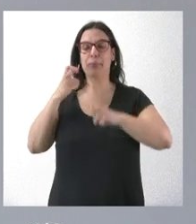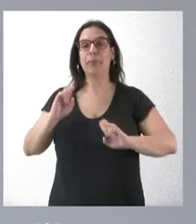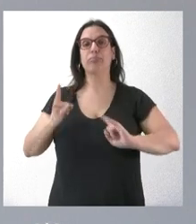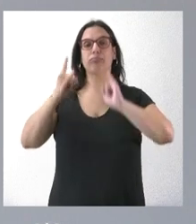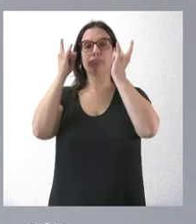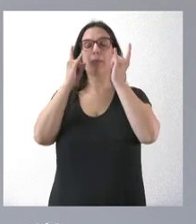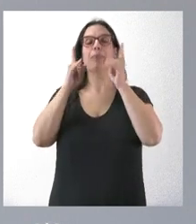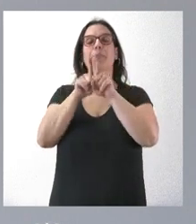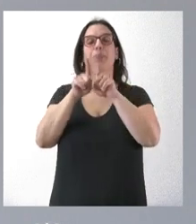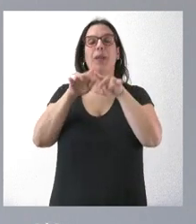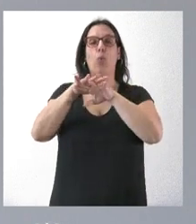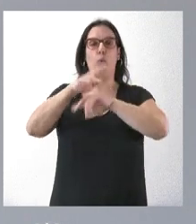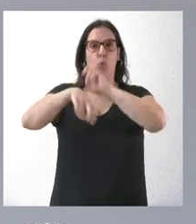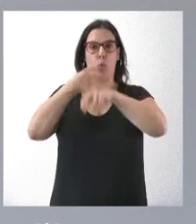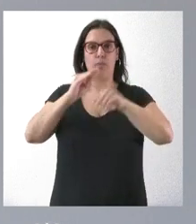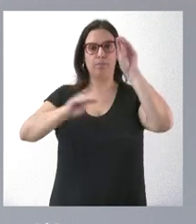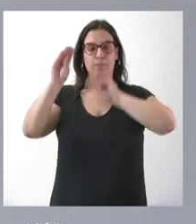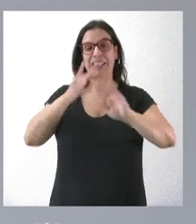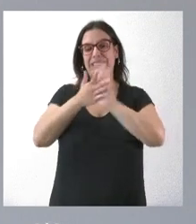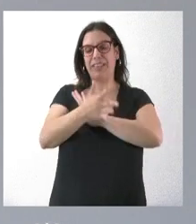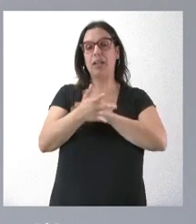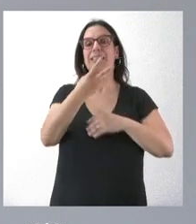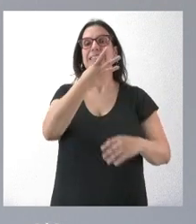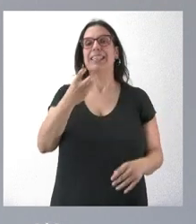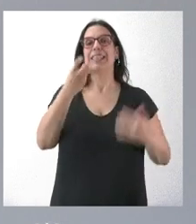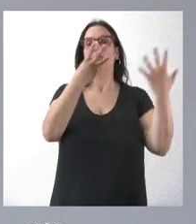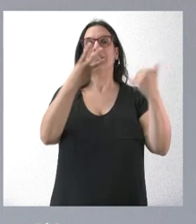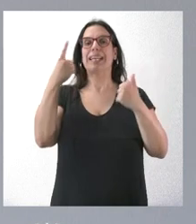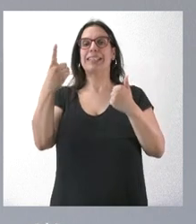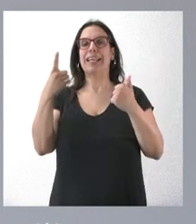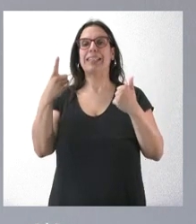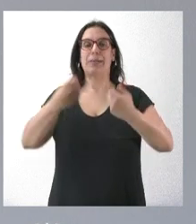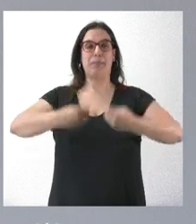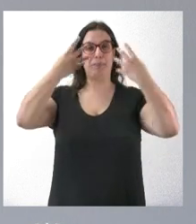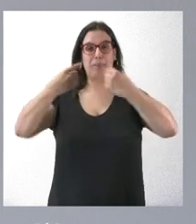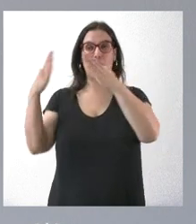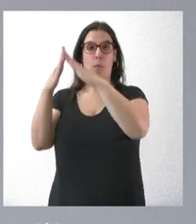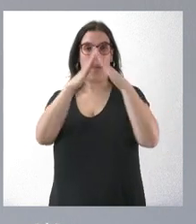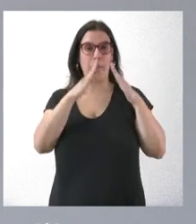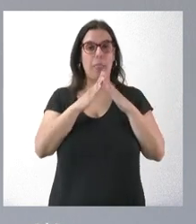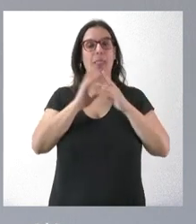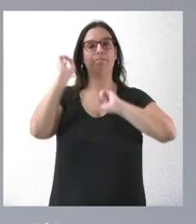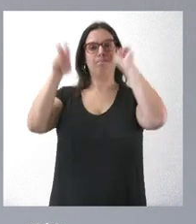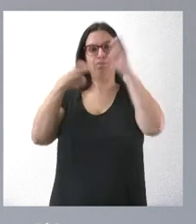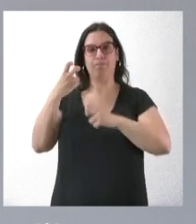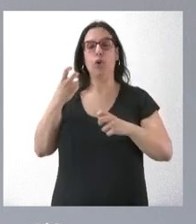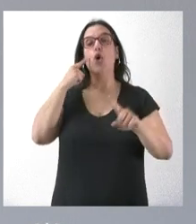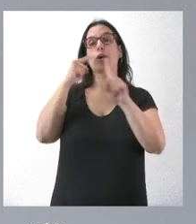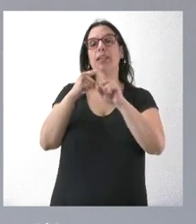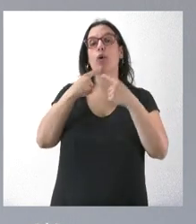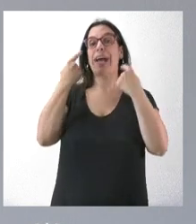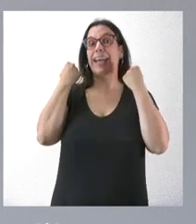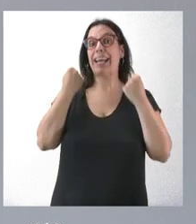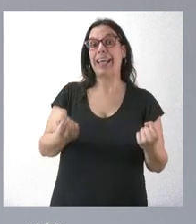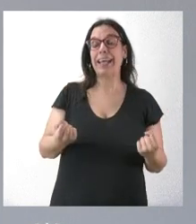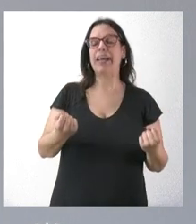renovación urbanas. Se trata de la rehabilitación de 386 viviendas. Se pretende con ella reducir el consumo de energía primaria no